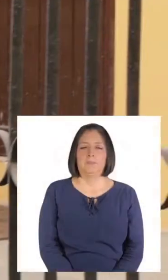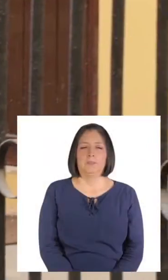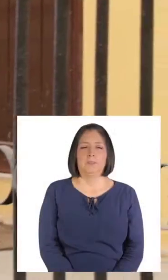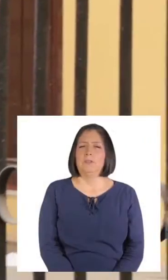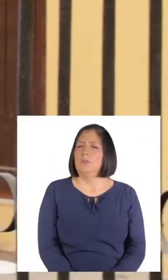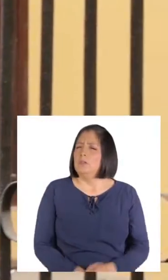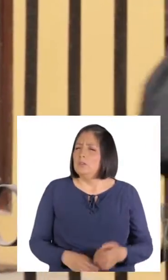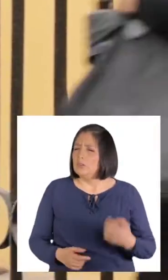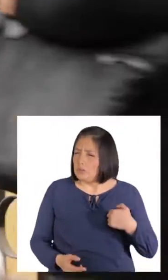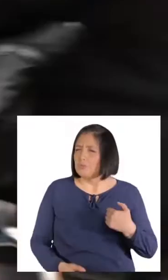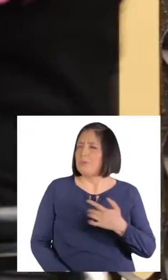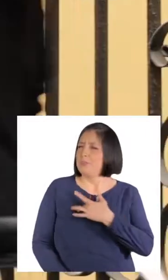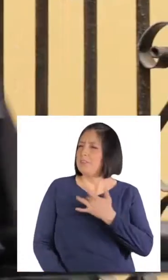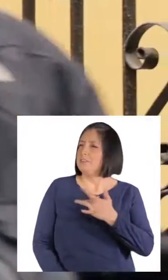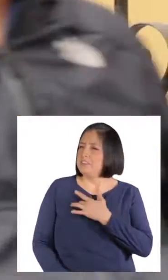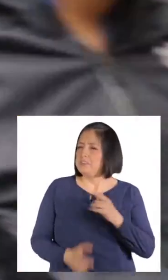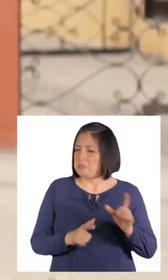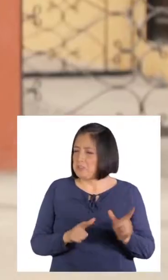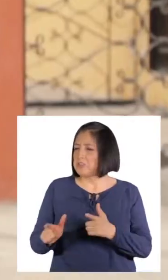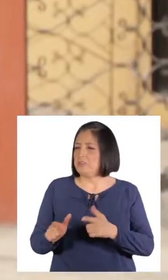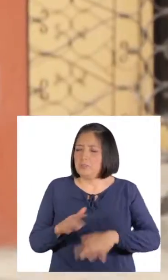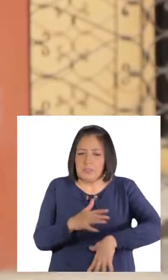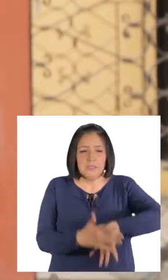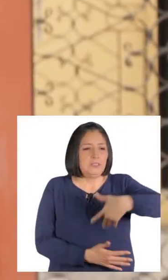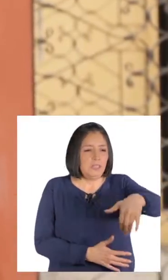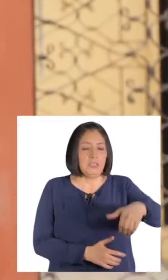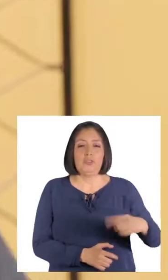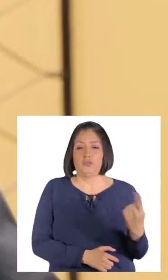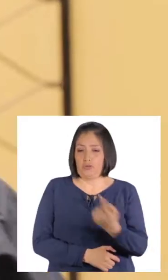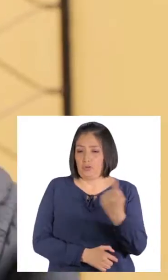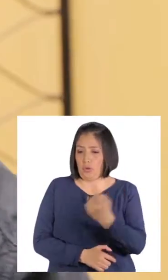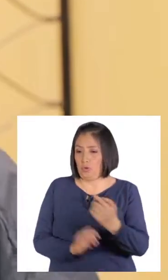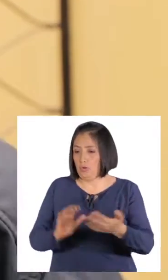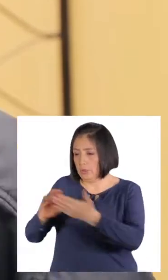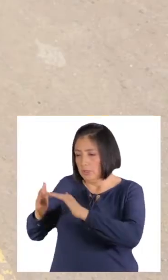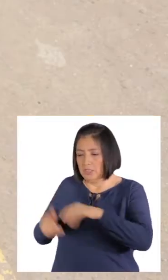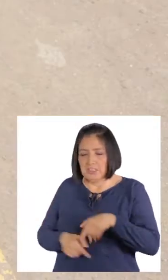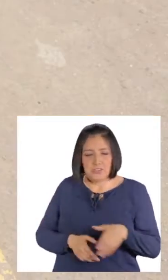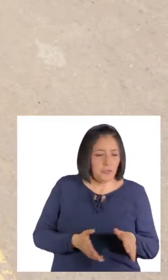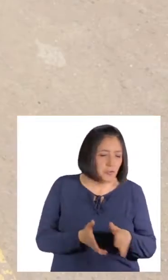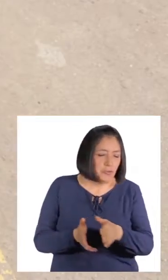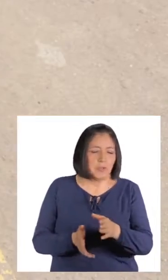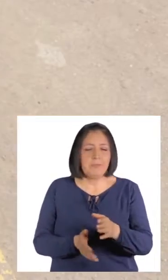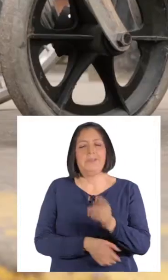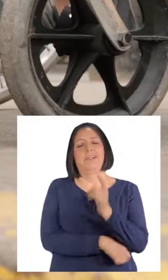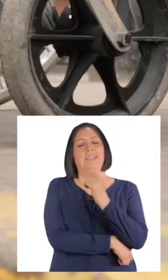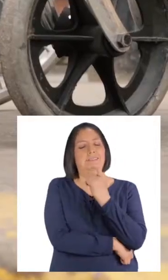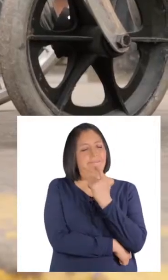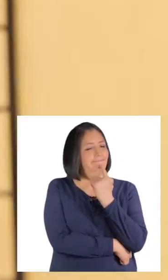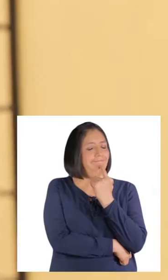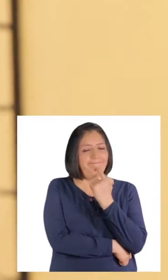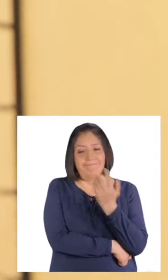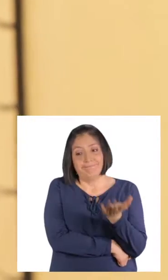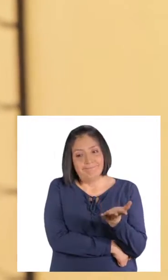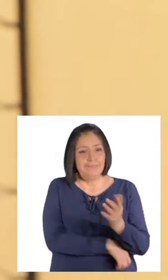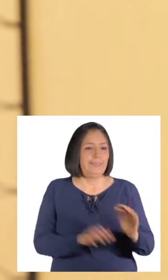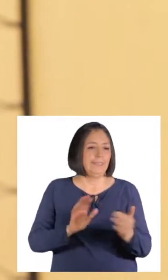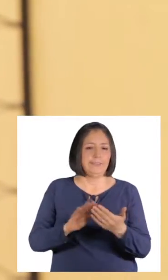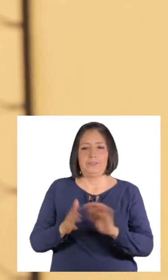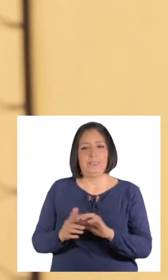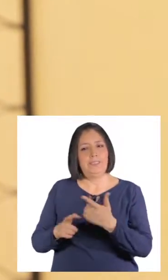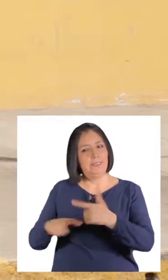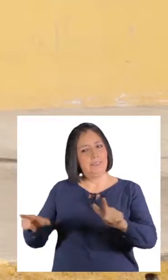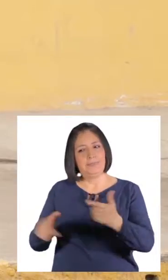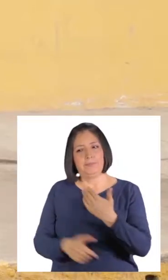Cada vez me voy sintiendo más listo para salir solo por la ciudad, pero a veces me doy cuenta que la ciudad no siempre está